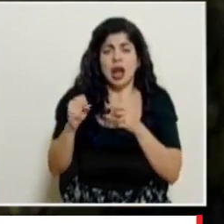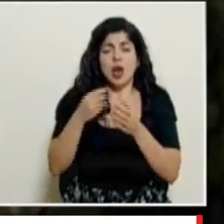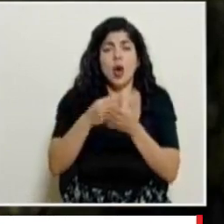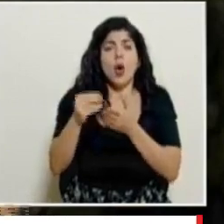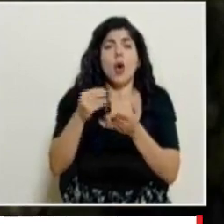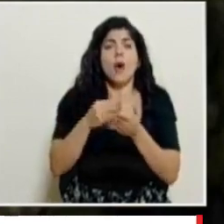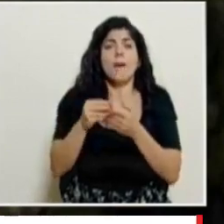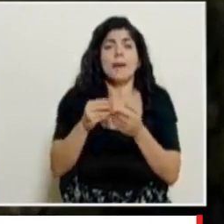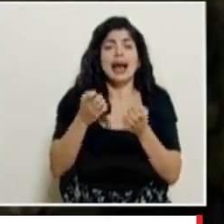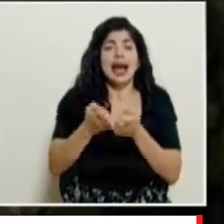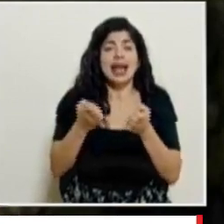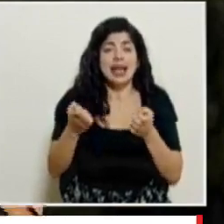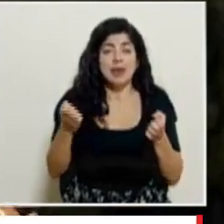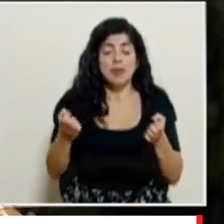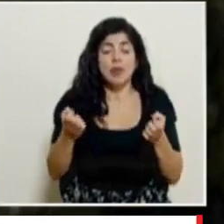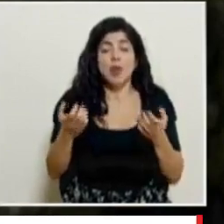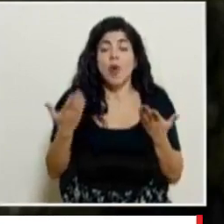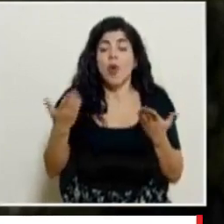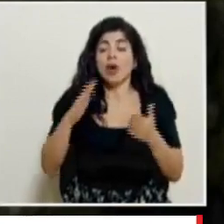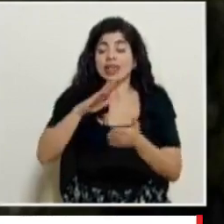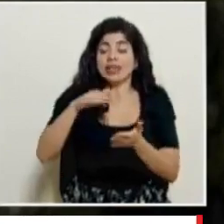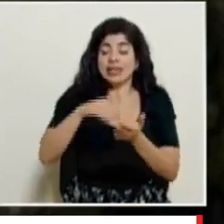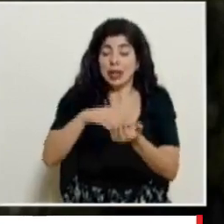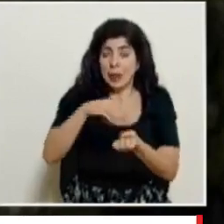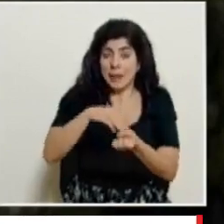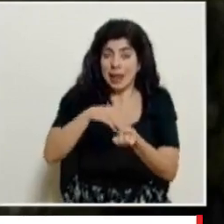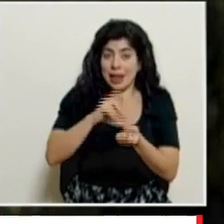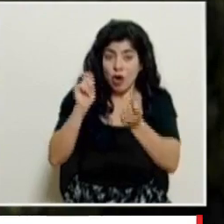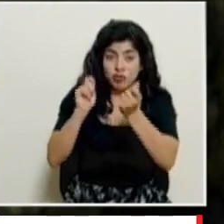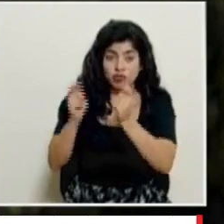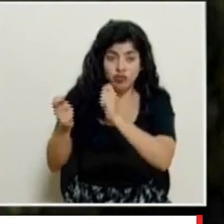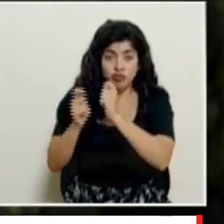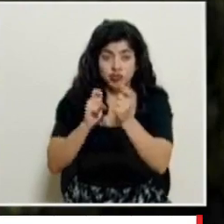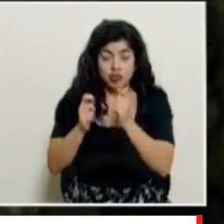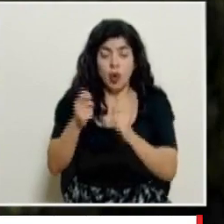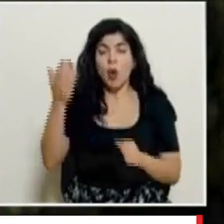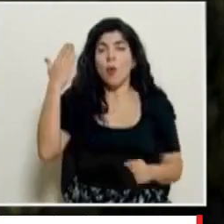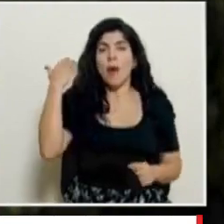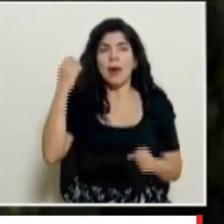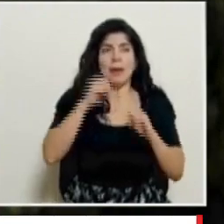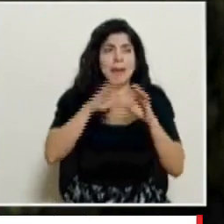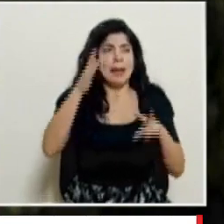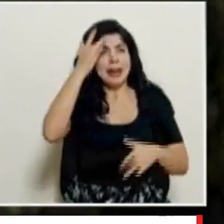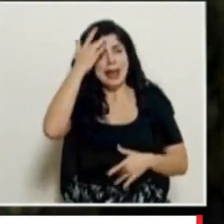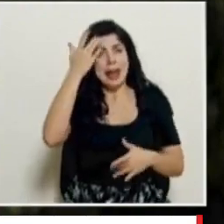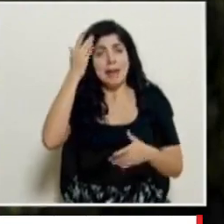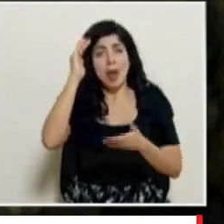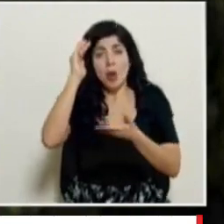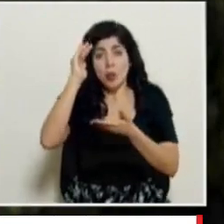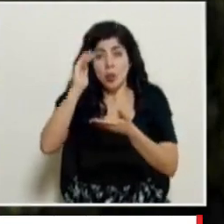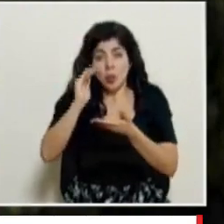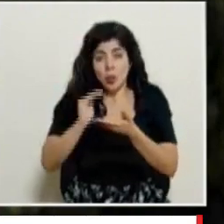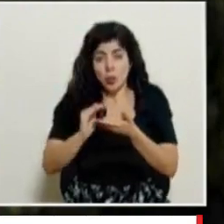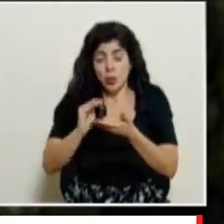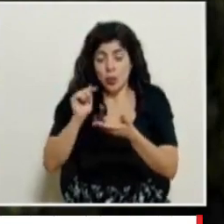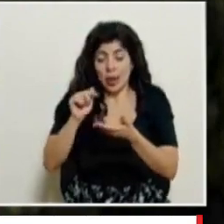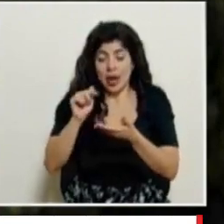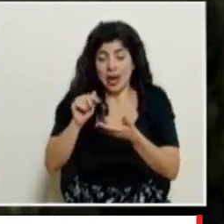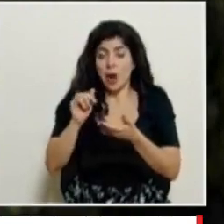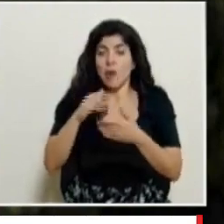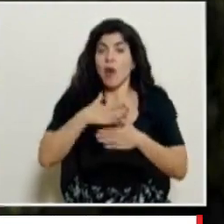compra de equipos o acondicionamiento de centros médicos cuando la pandemia tenía números a la baja cuando se da este